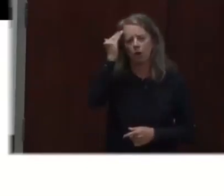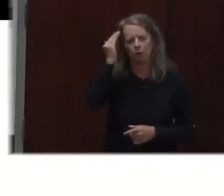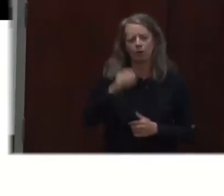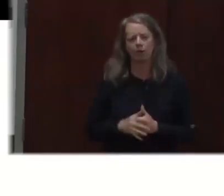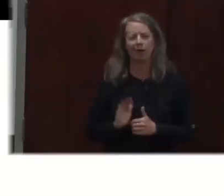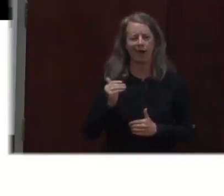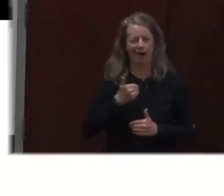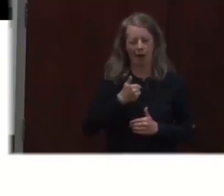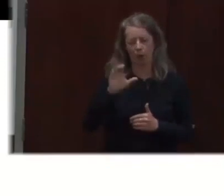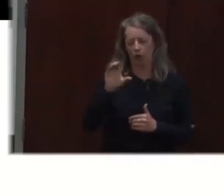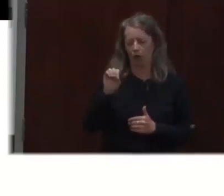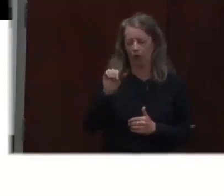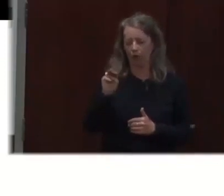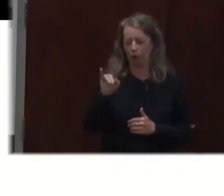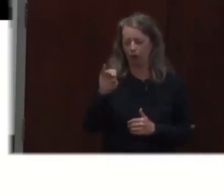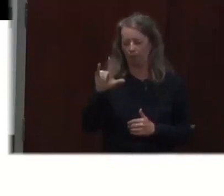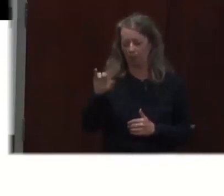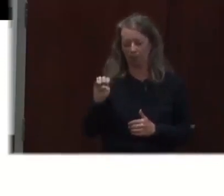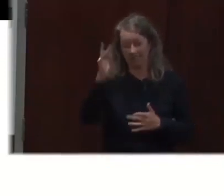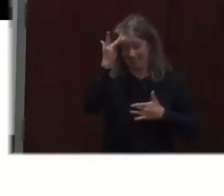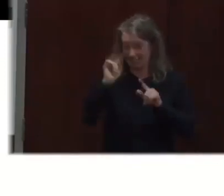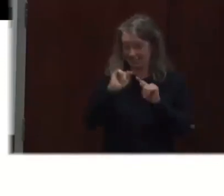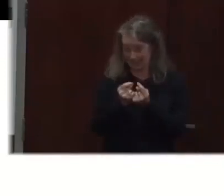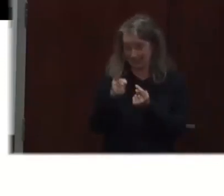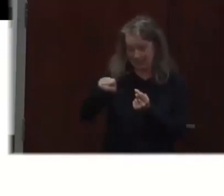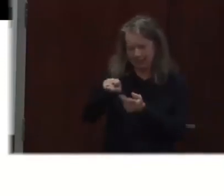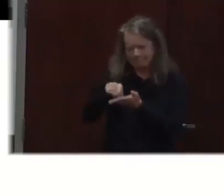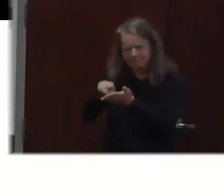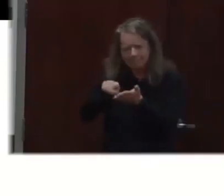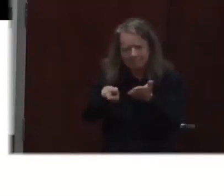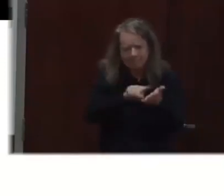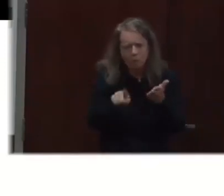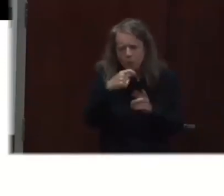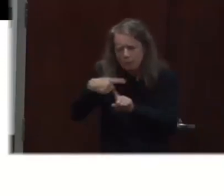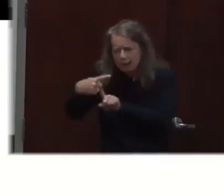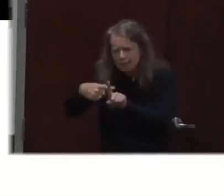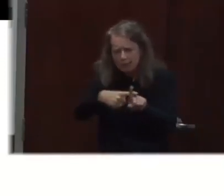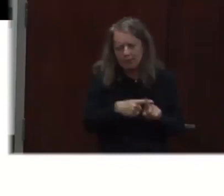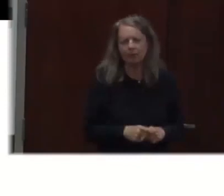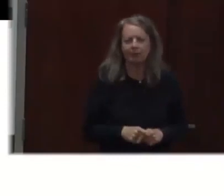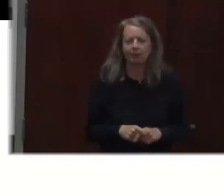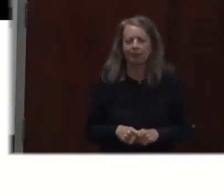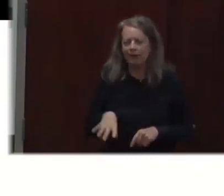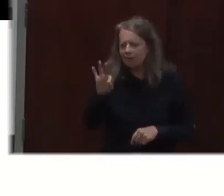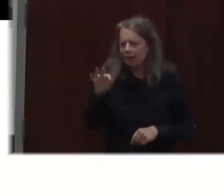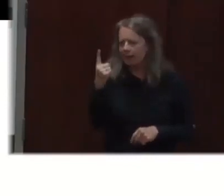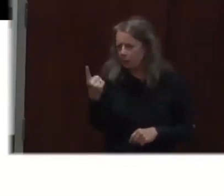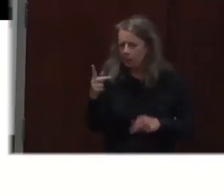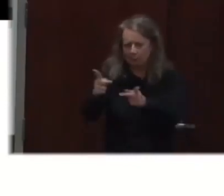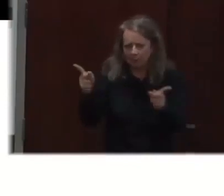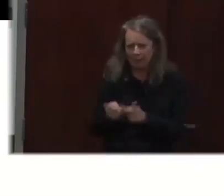que la gente esté visitando más que otras. Pero lo que sí estamos encontrando es que la gente